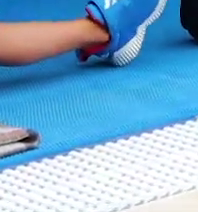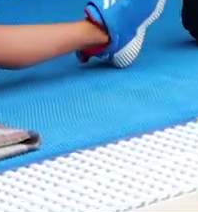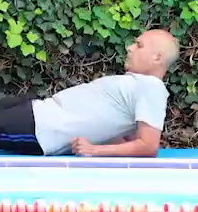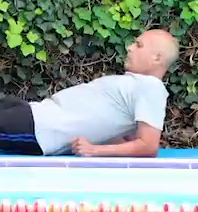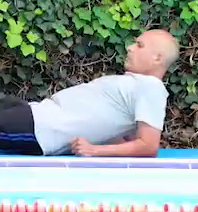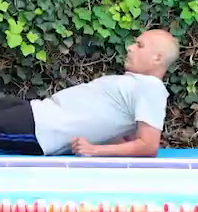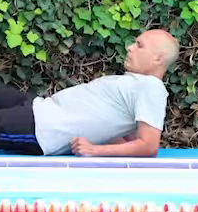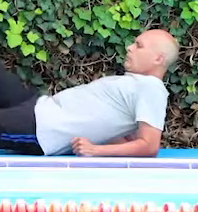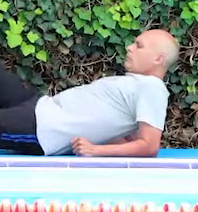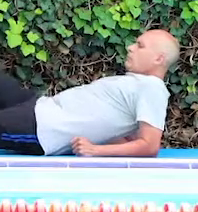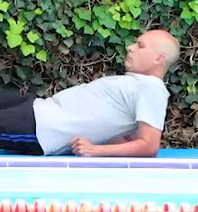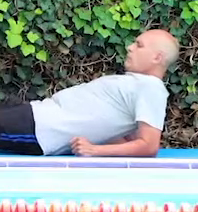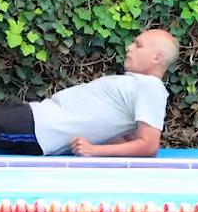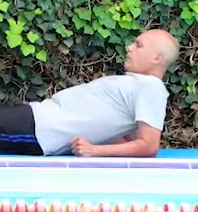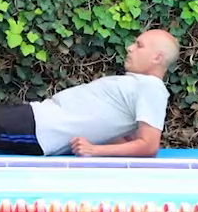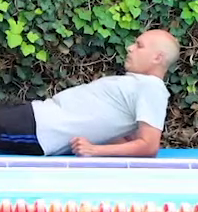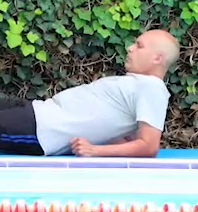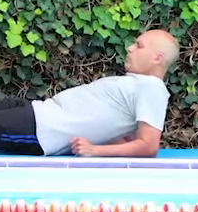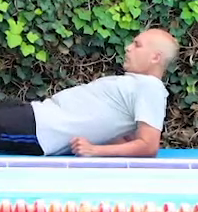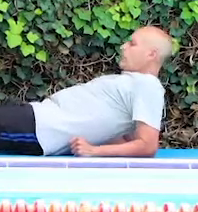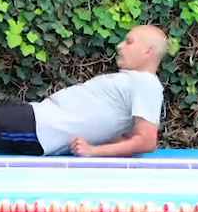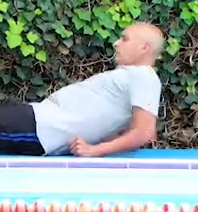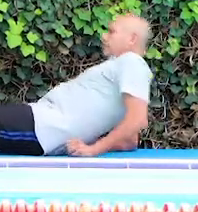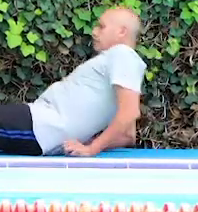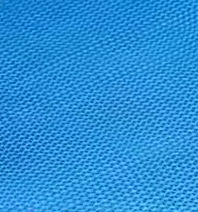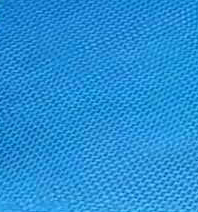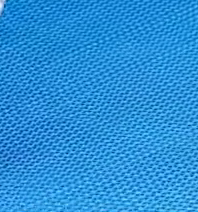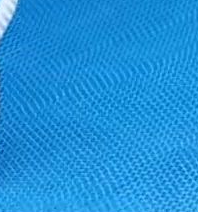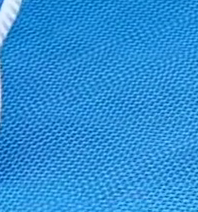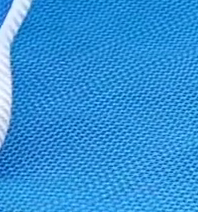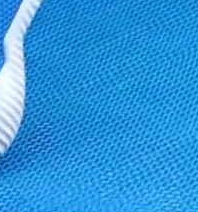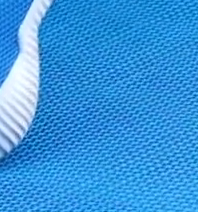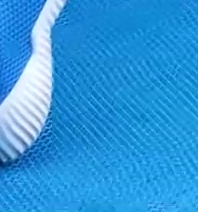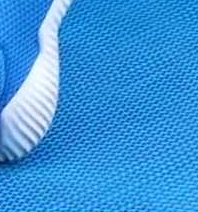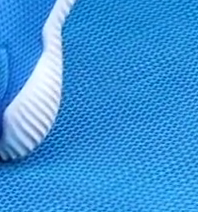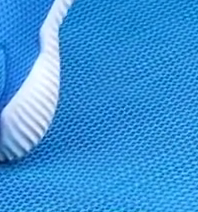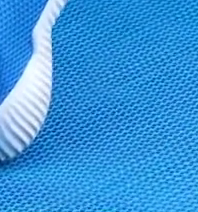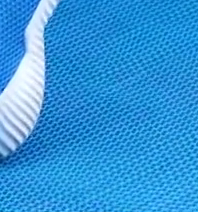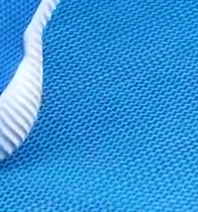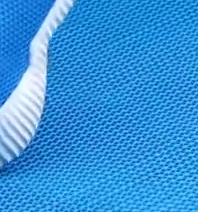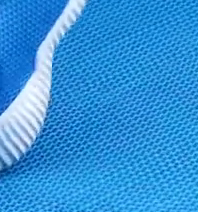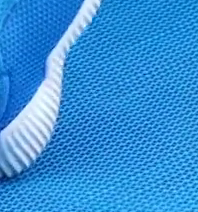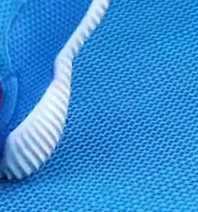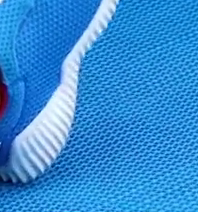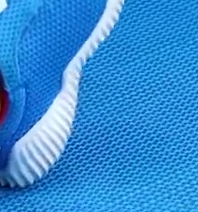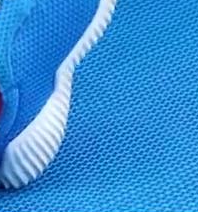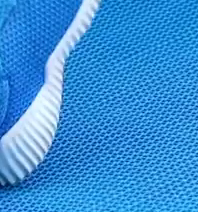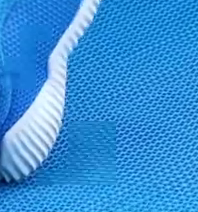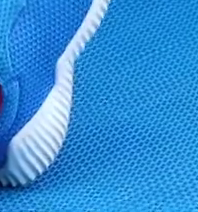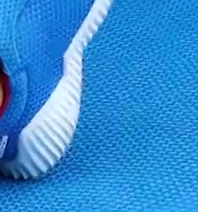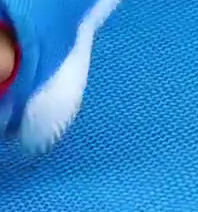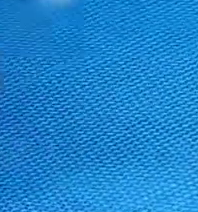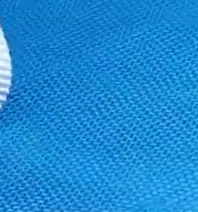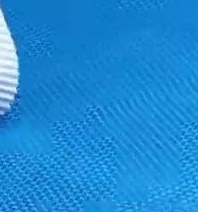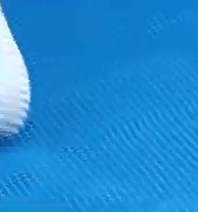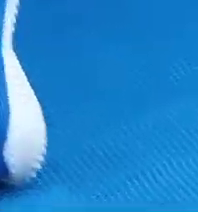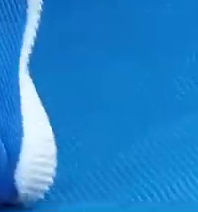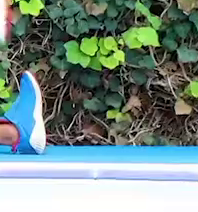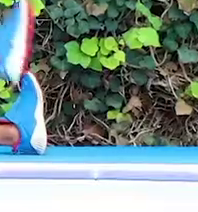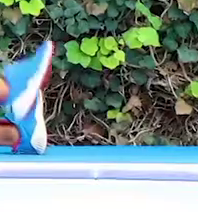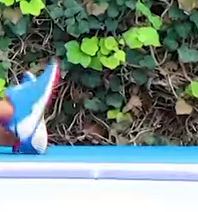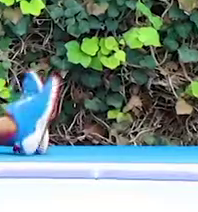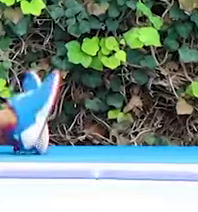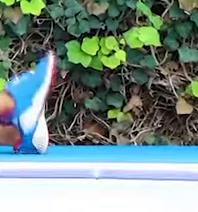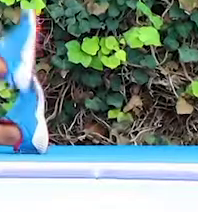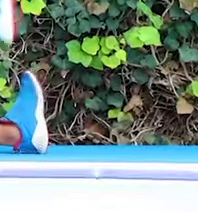Aprieta el estómago Perfecto Muy bien Vamos a hacer cinco repeticiones Por pierna Elevación de la pierna